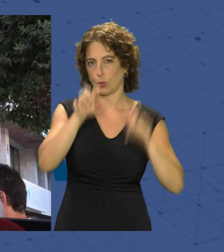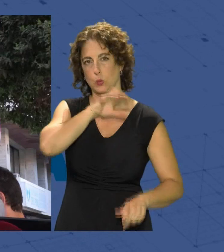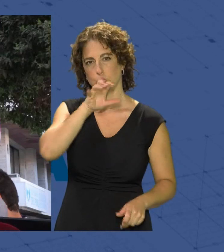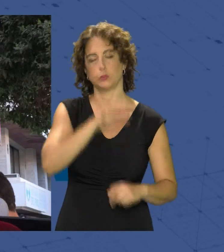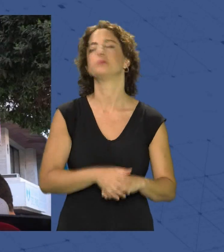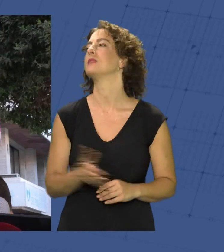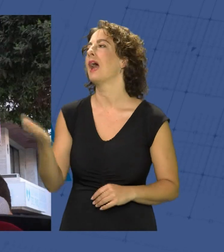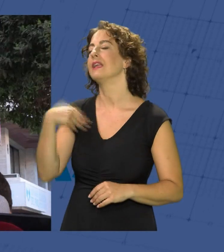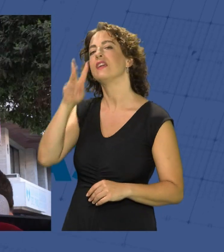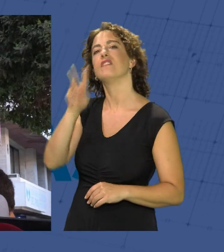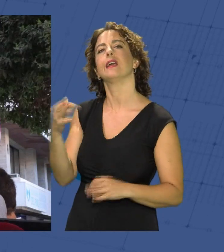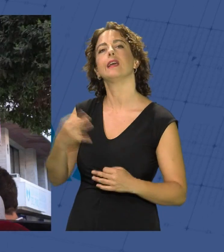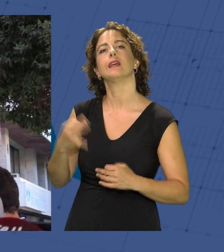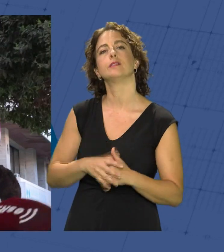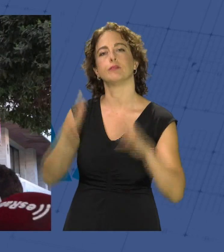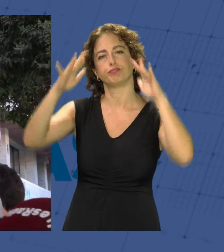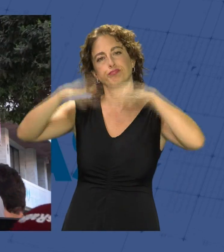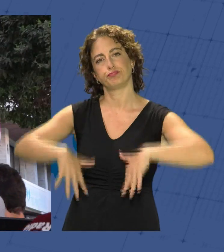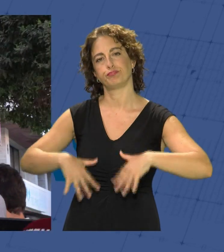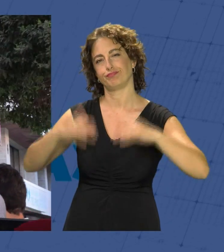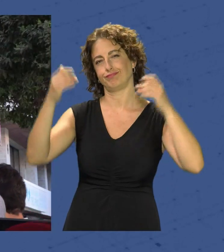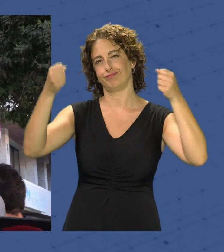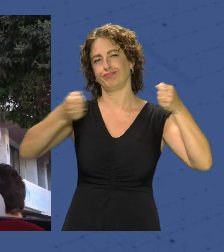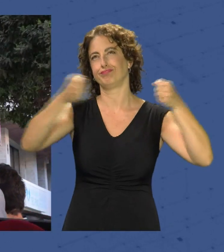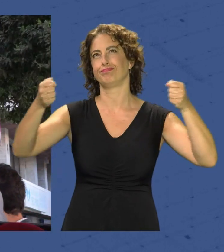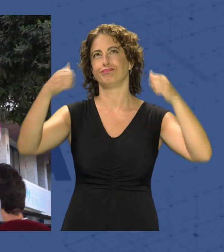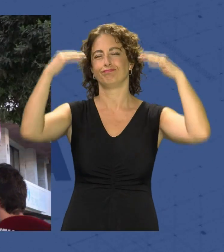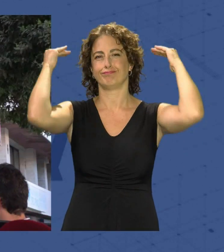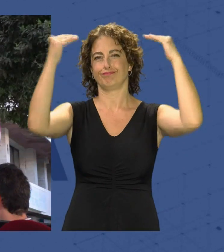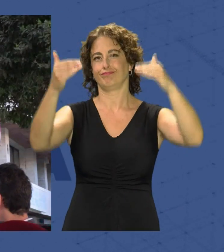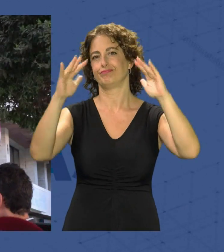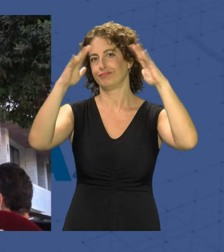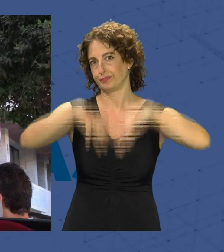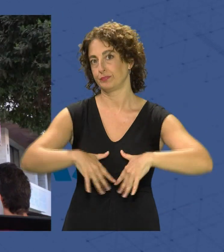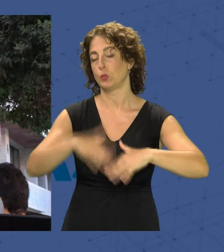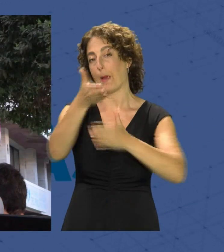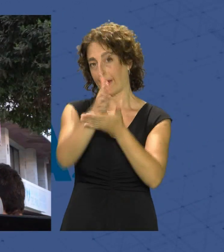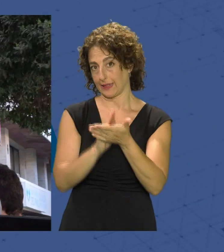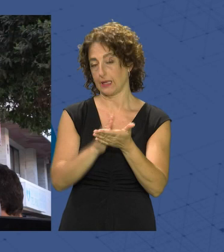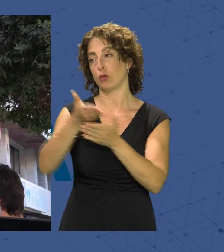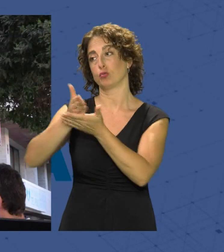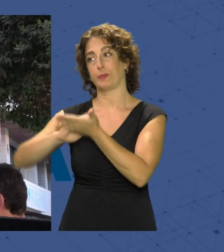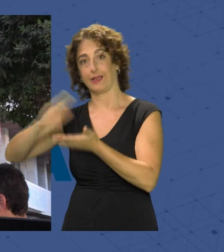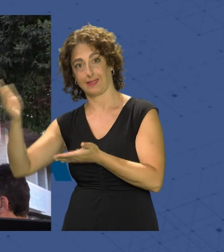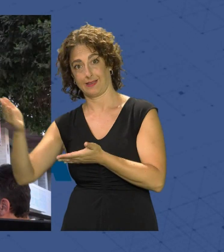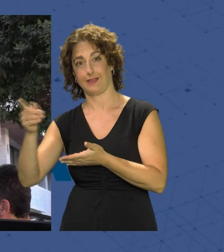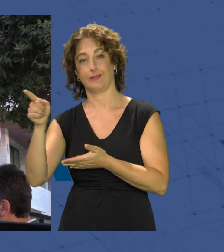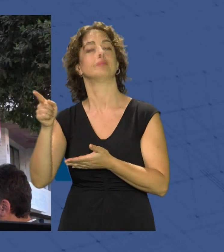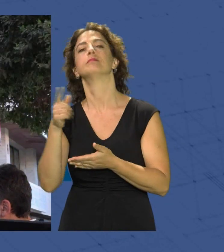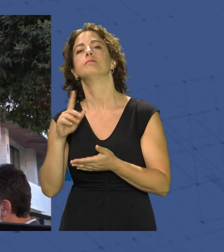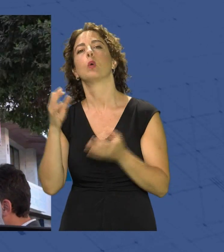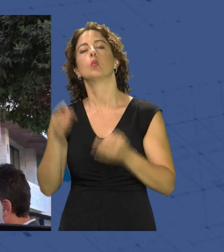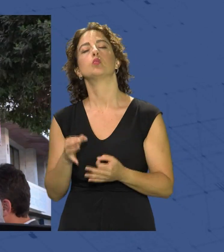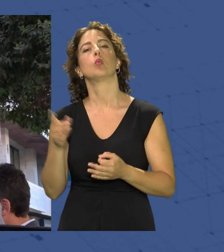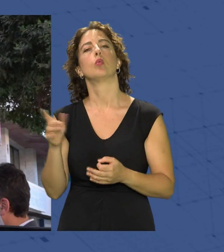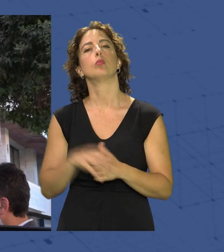visible cómo se está demoliendo la marquesina la parte que se puede demoler porque efectivamente desde el mismo momento que a través